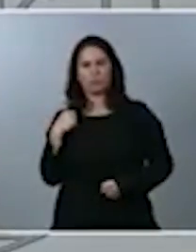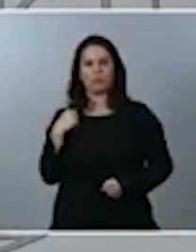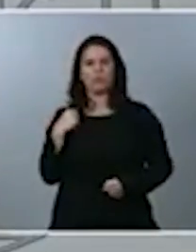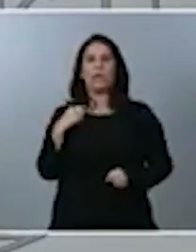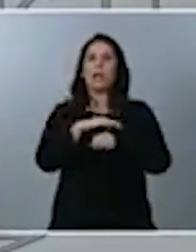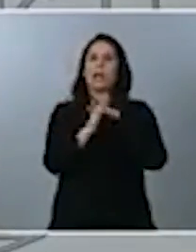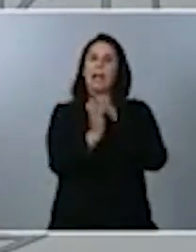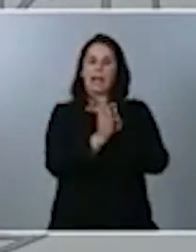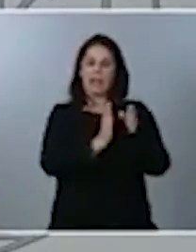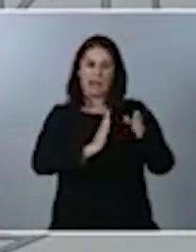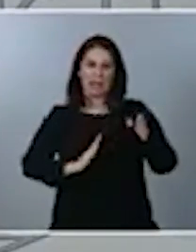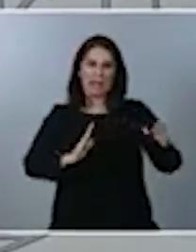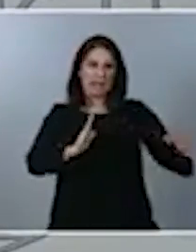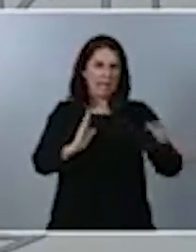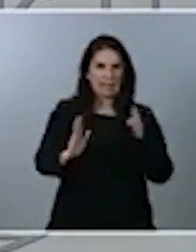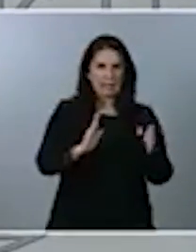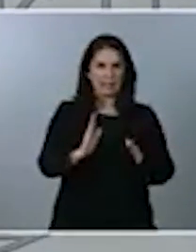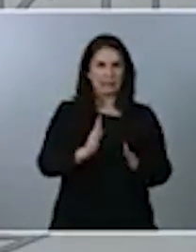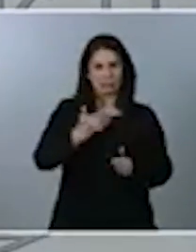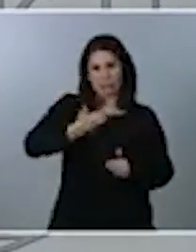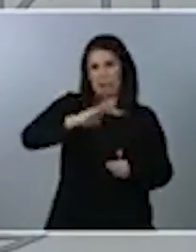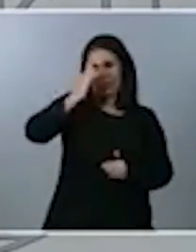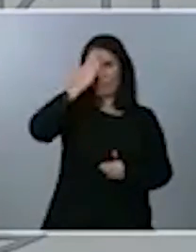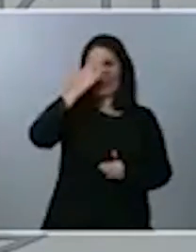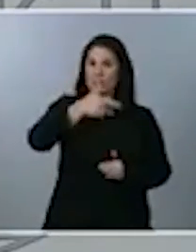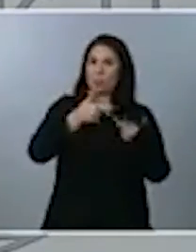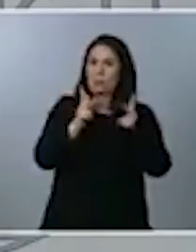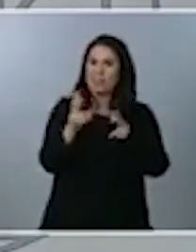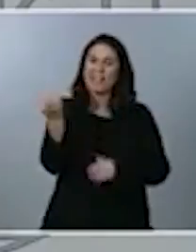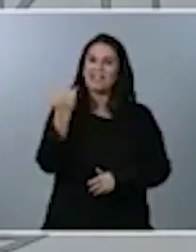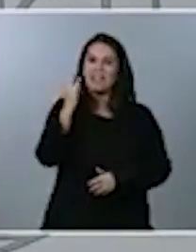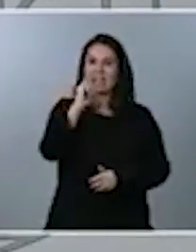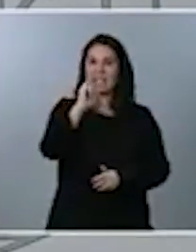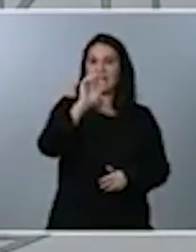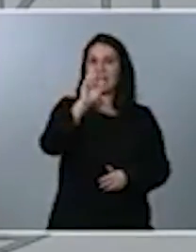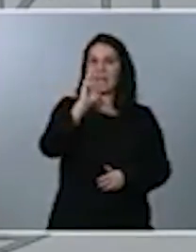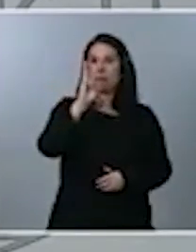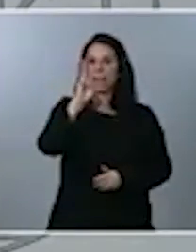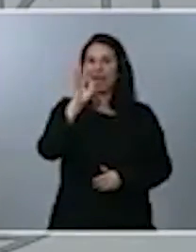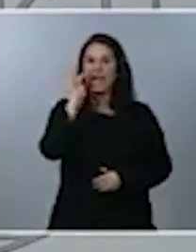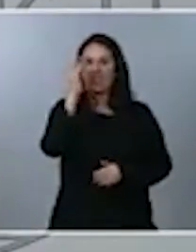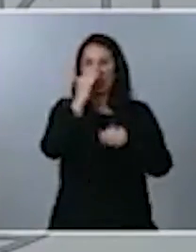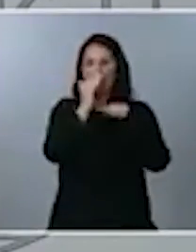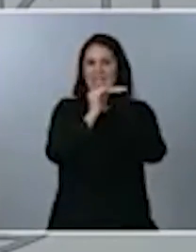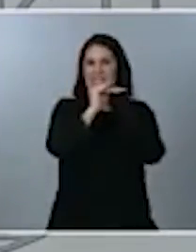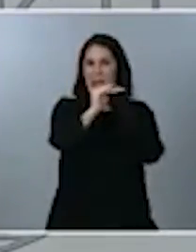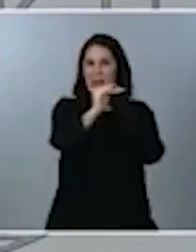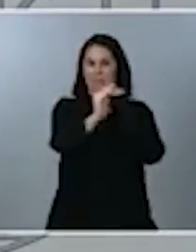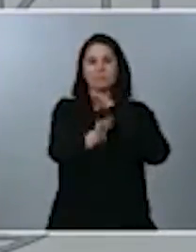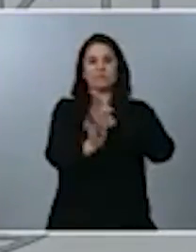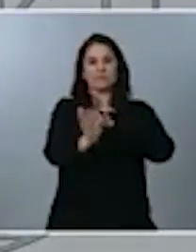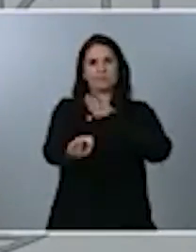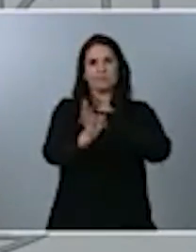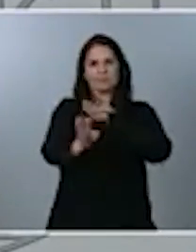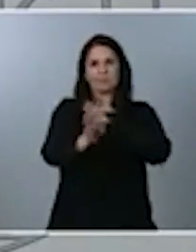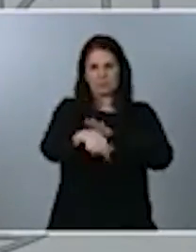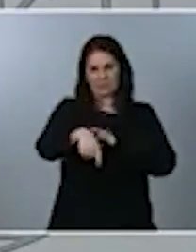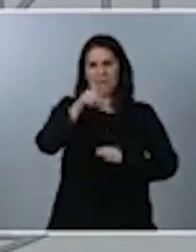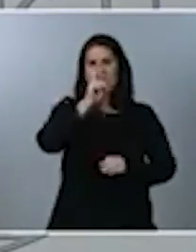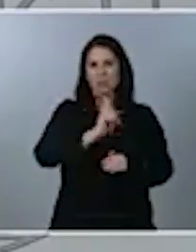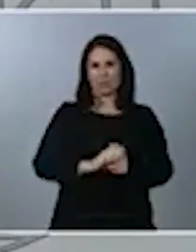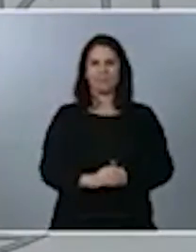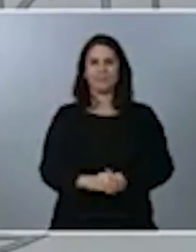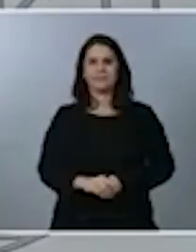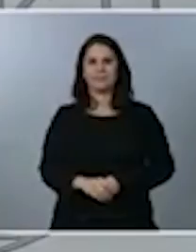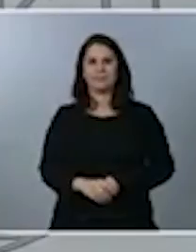principal herramienta, que el IRPF se haya mantenido estable y se va a mantener estable durante este ejercicio. También